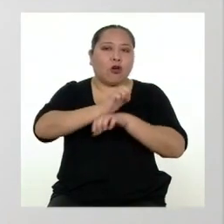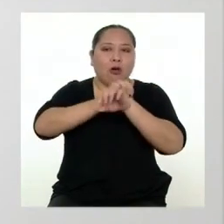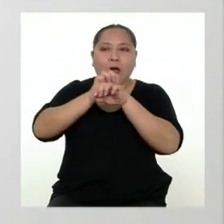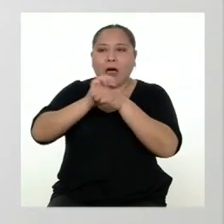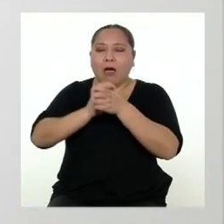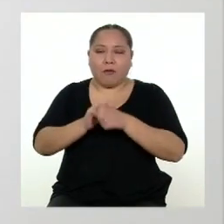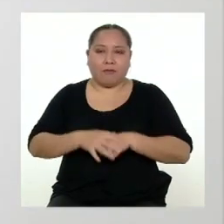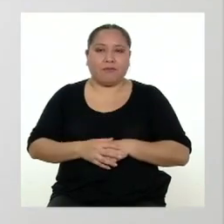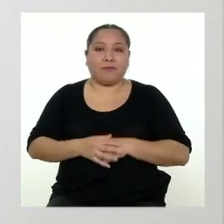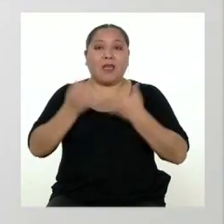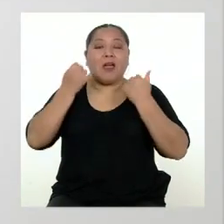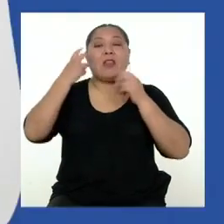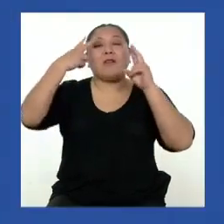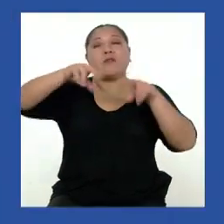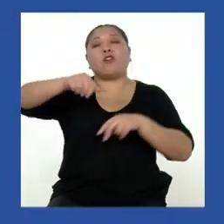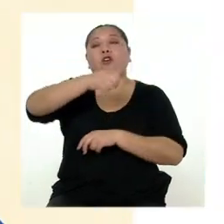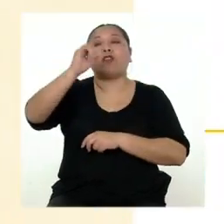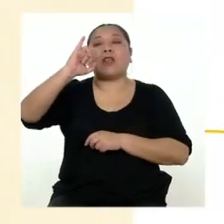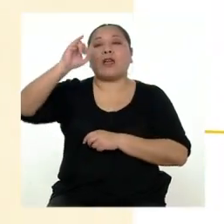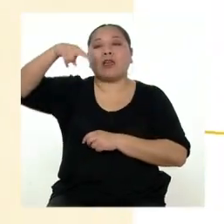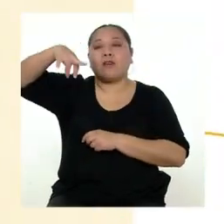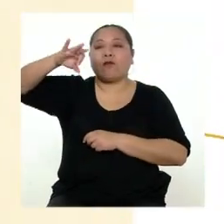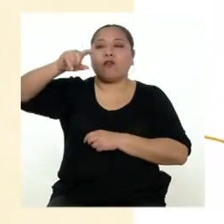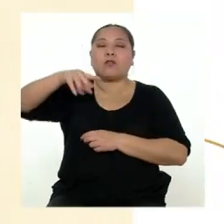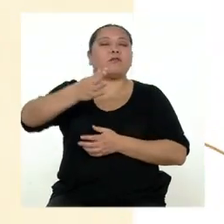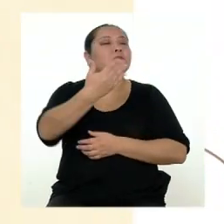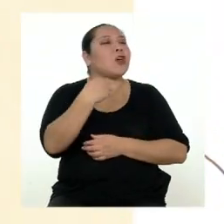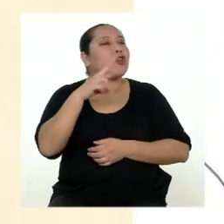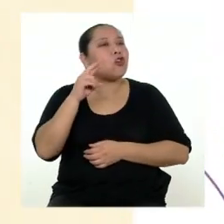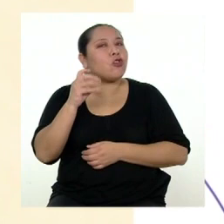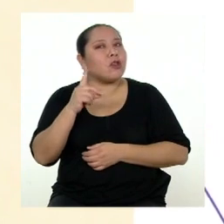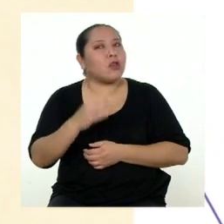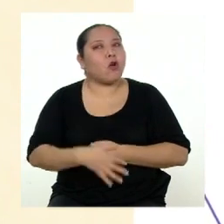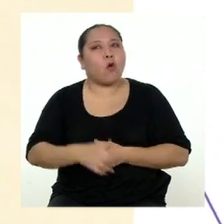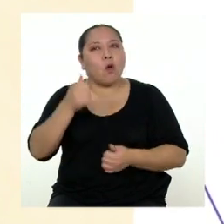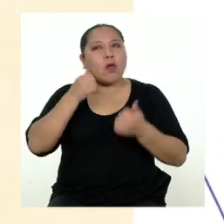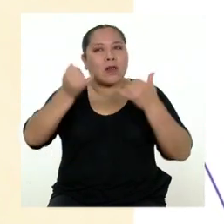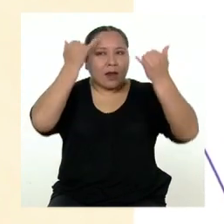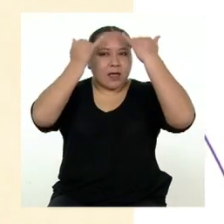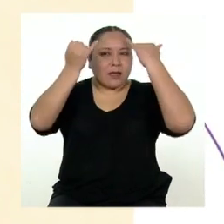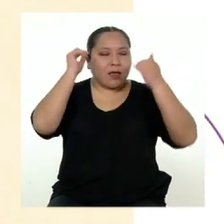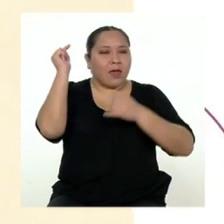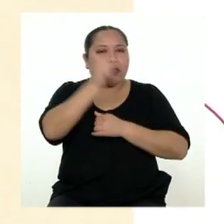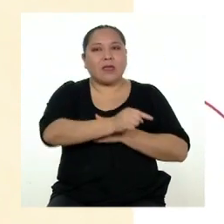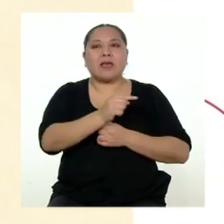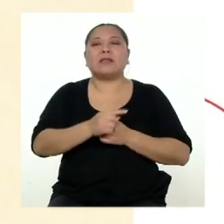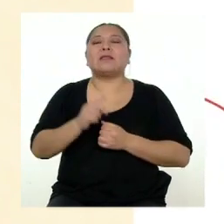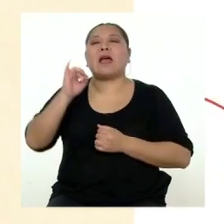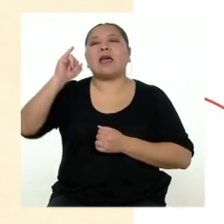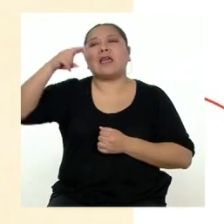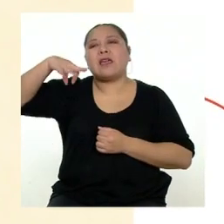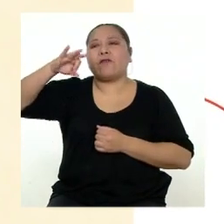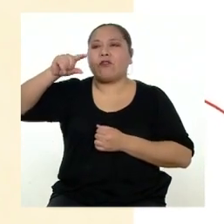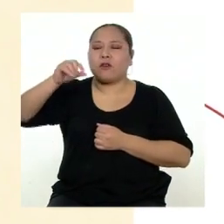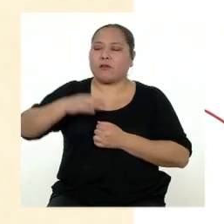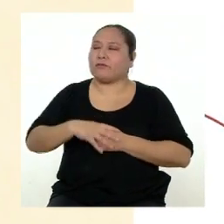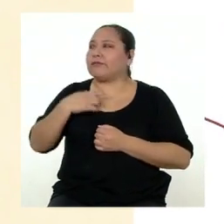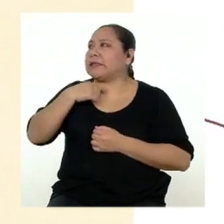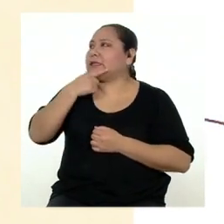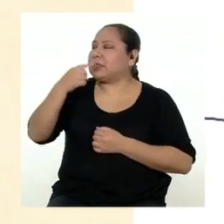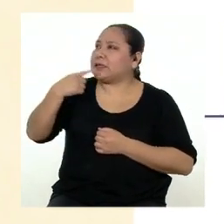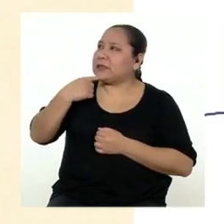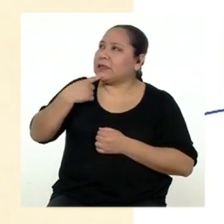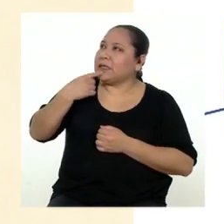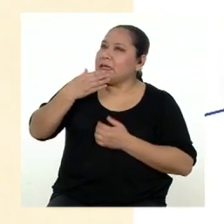Ahora veamos la siguiente infografía. A ver, Rodrigo, ¿cuál es la intención que hay detrás de esta infografía? Creo que